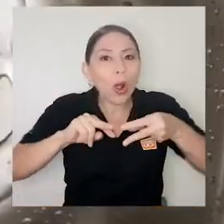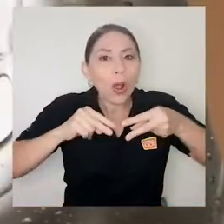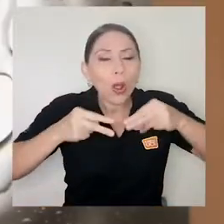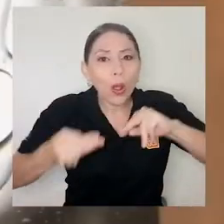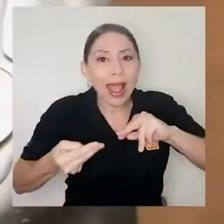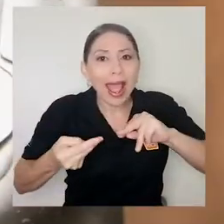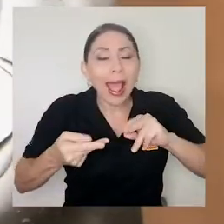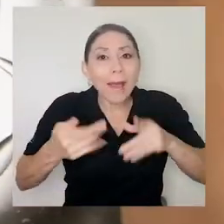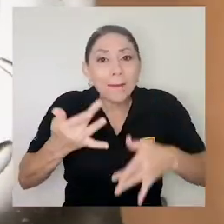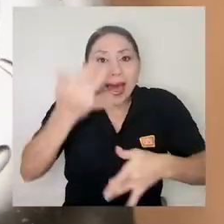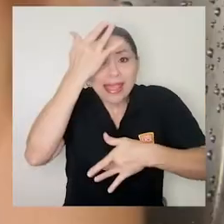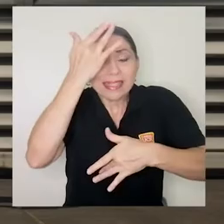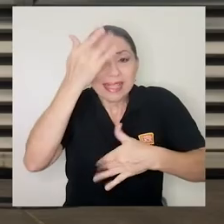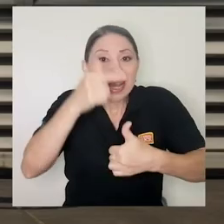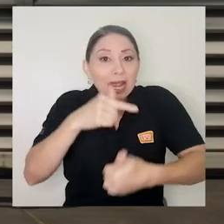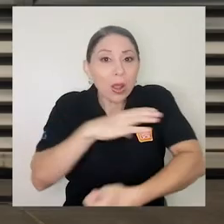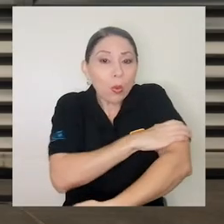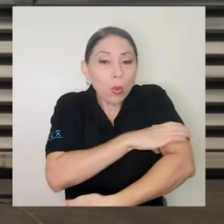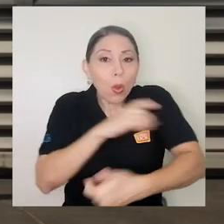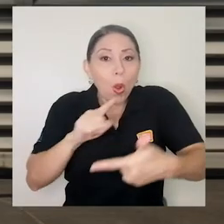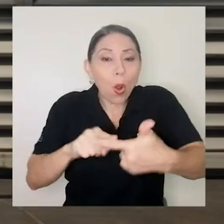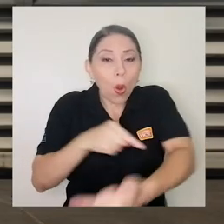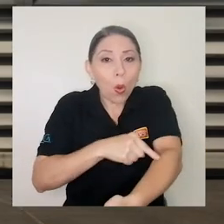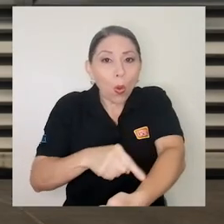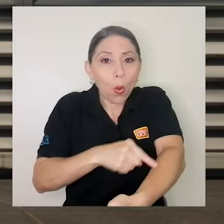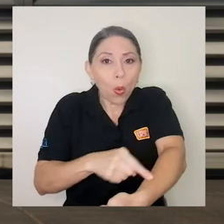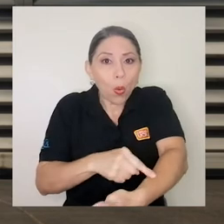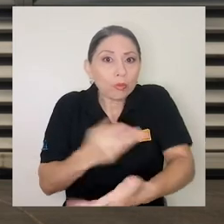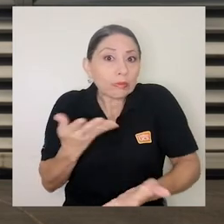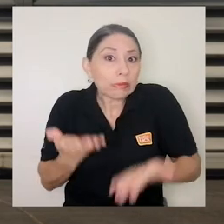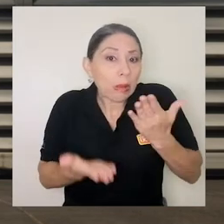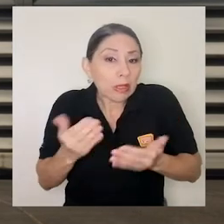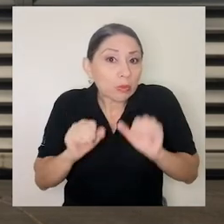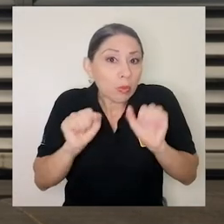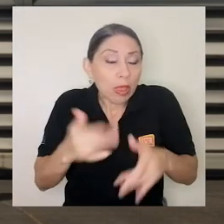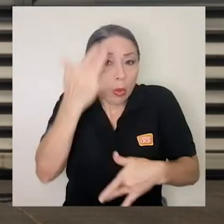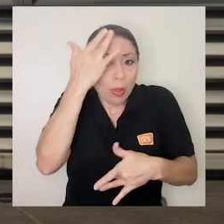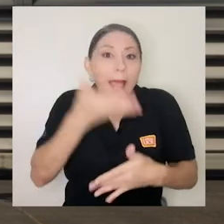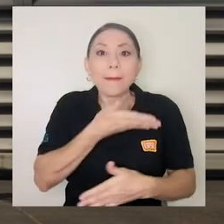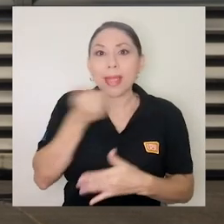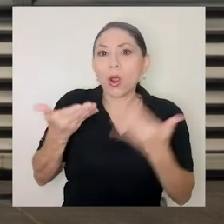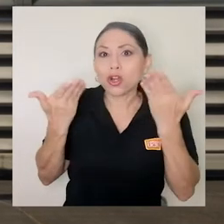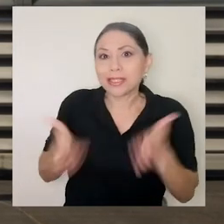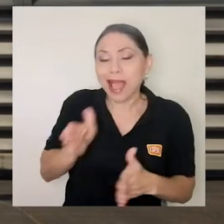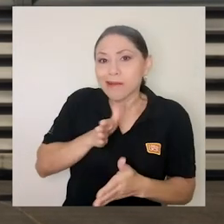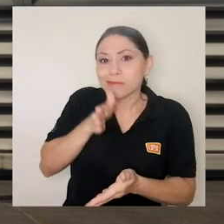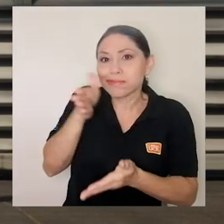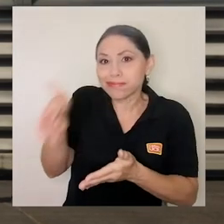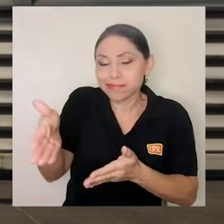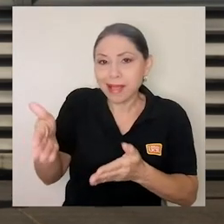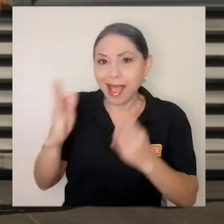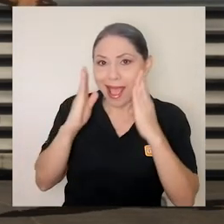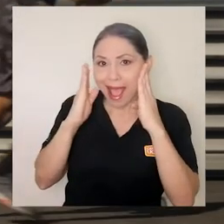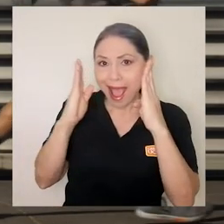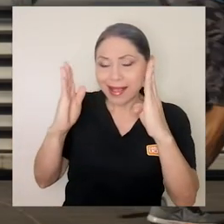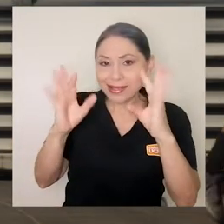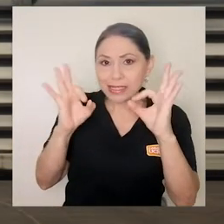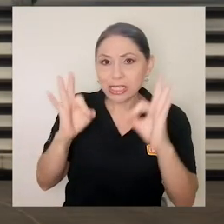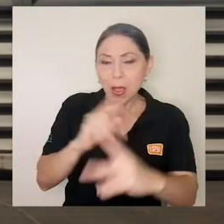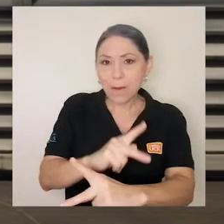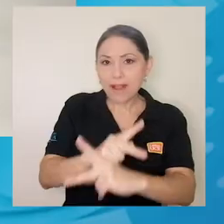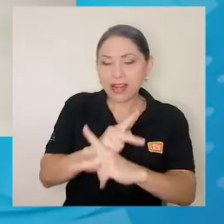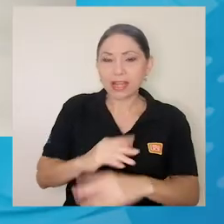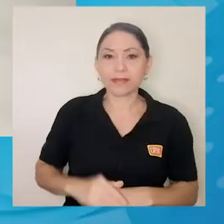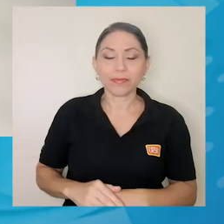enfermedades o las dos es mejor que realice desde ya acciones para prevenirlas. La diabetes y la